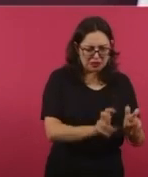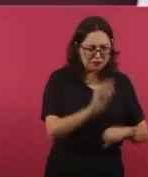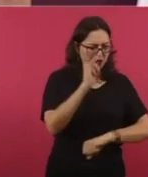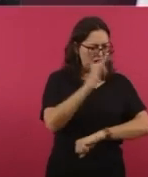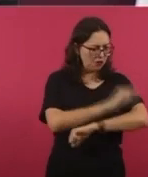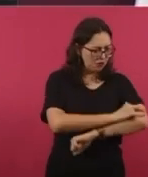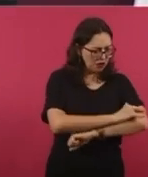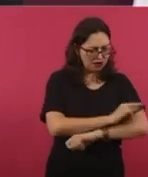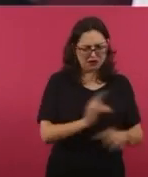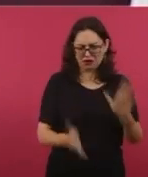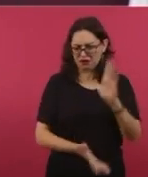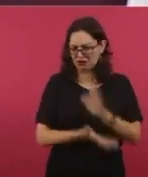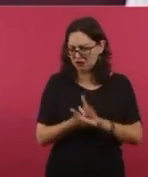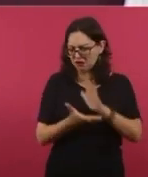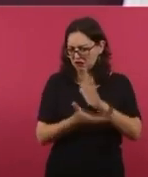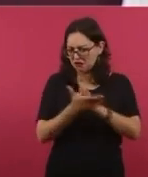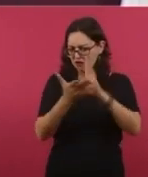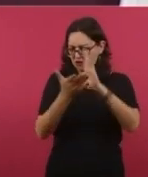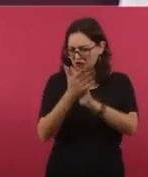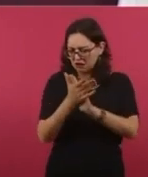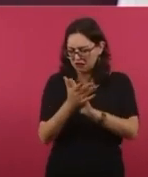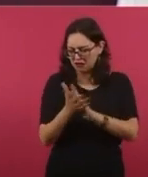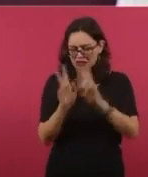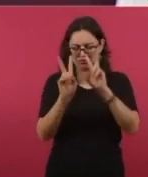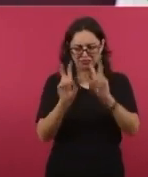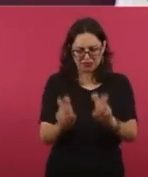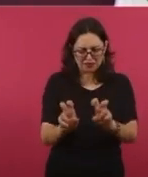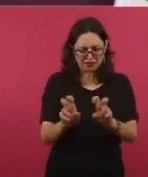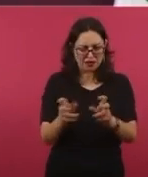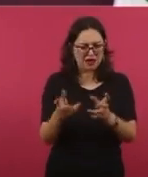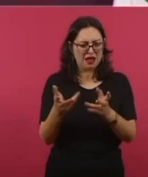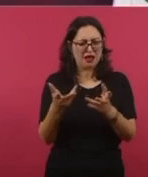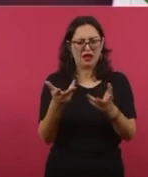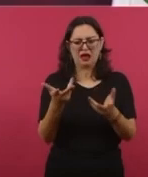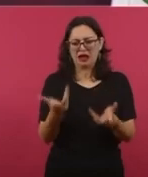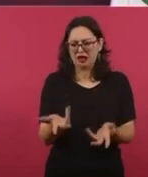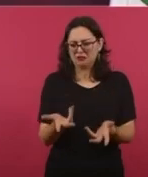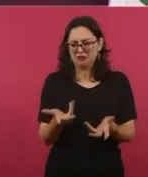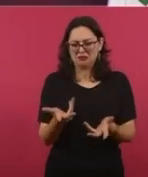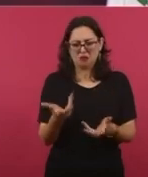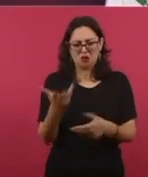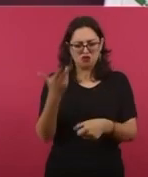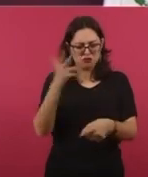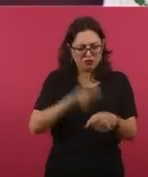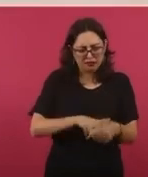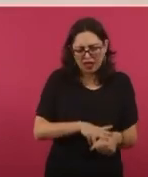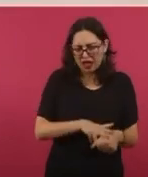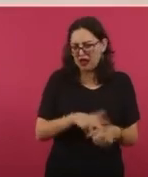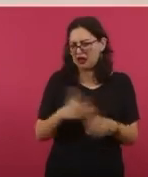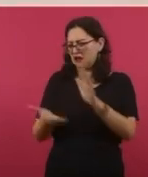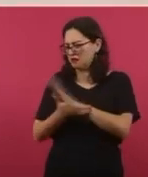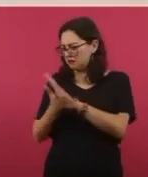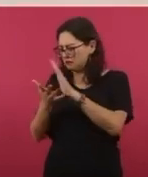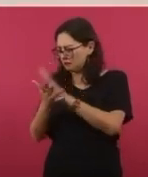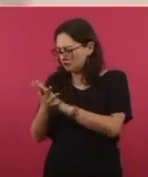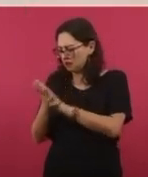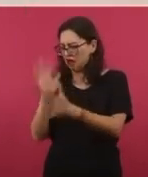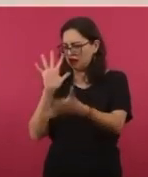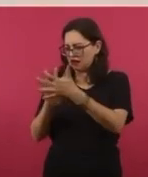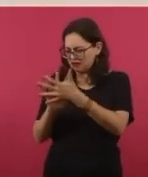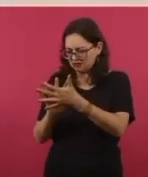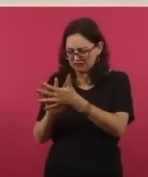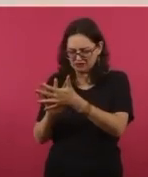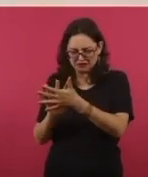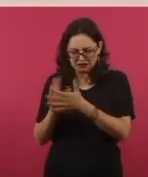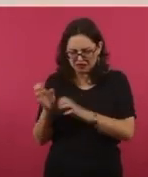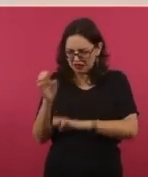aeropuertos hasta los que construyen hospitales, reclusorios, los mismos,